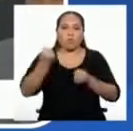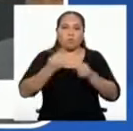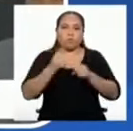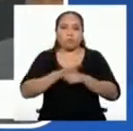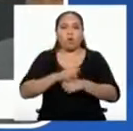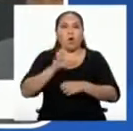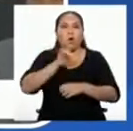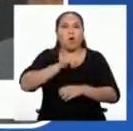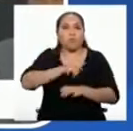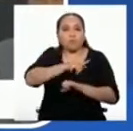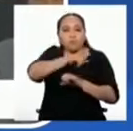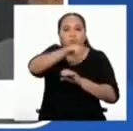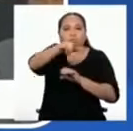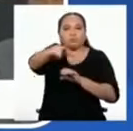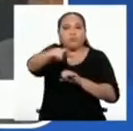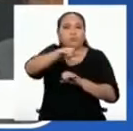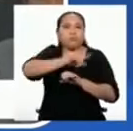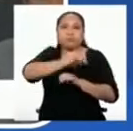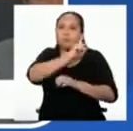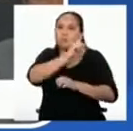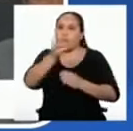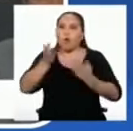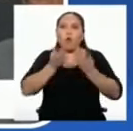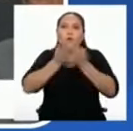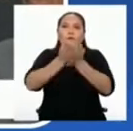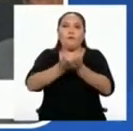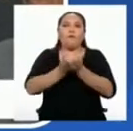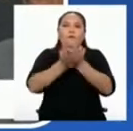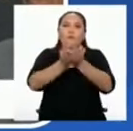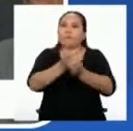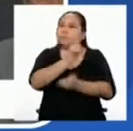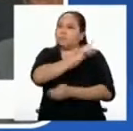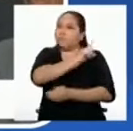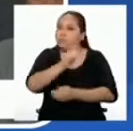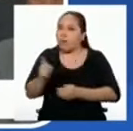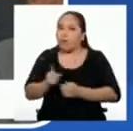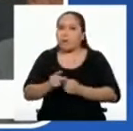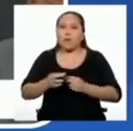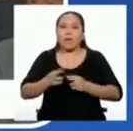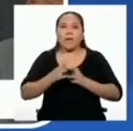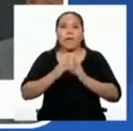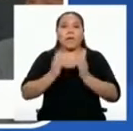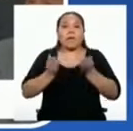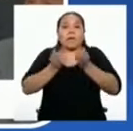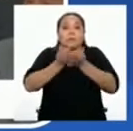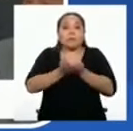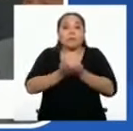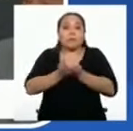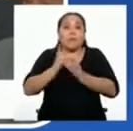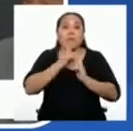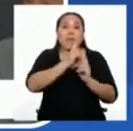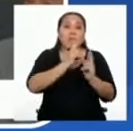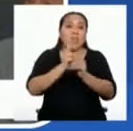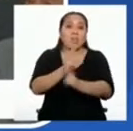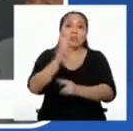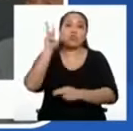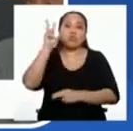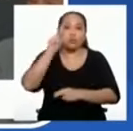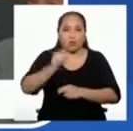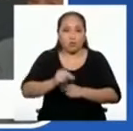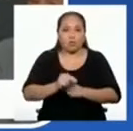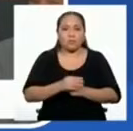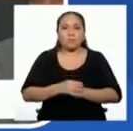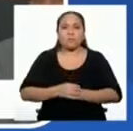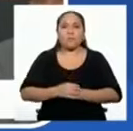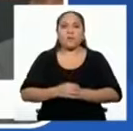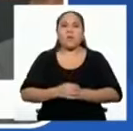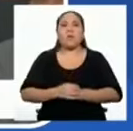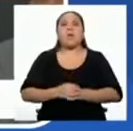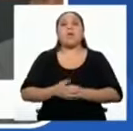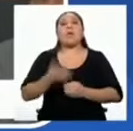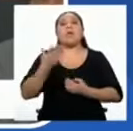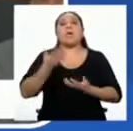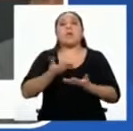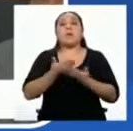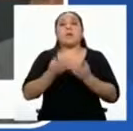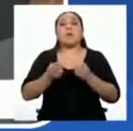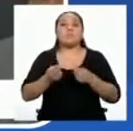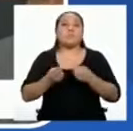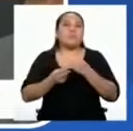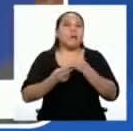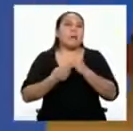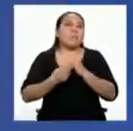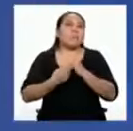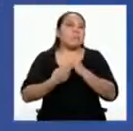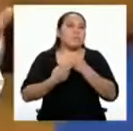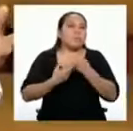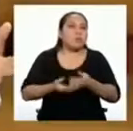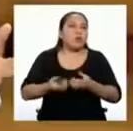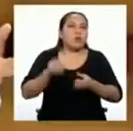aéreo, marítimo y fluvial. El transporte de carga y mercancía no se encuentra comprendido